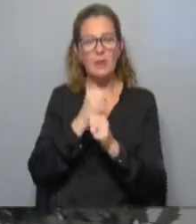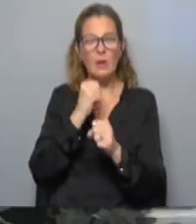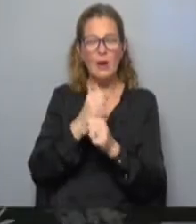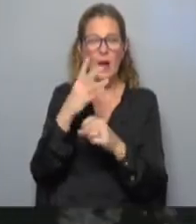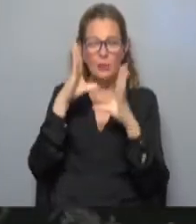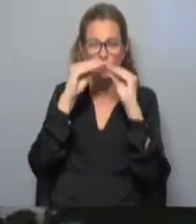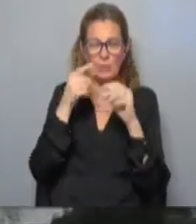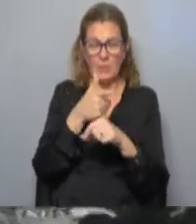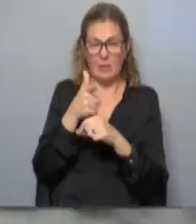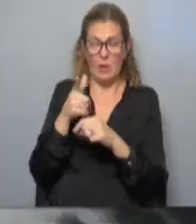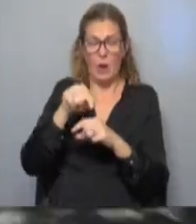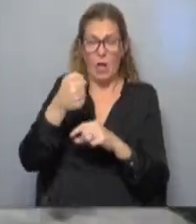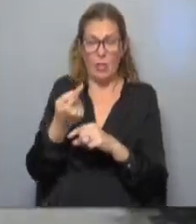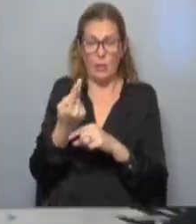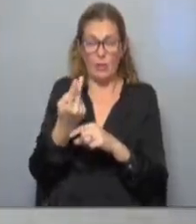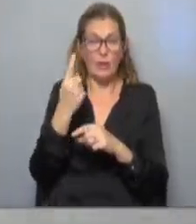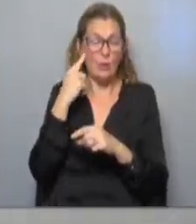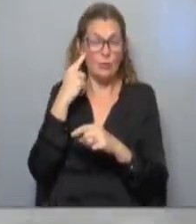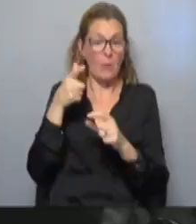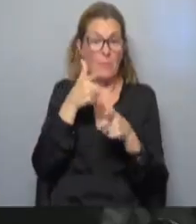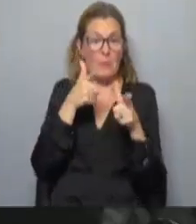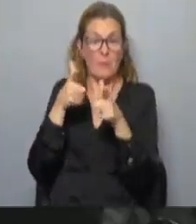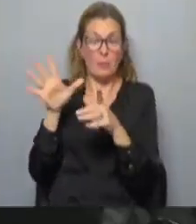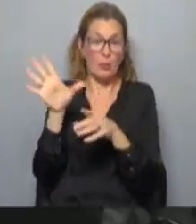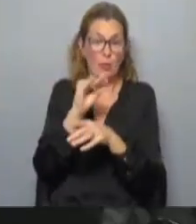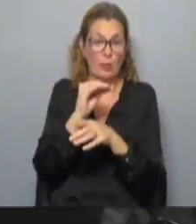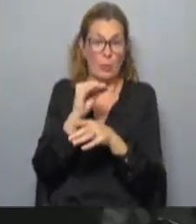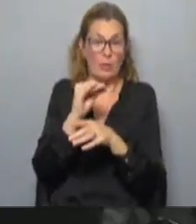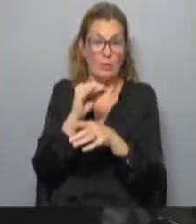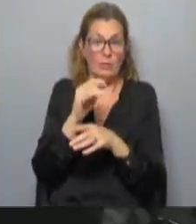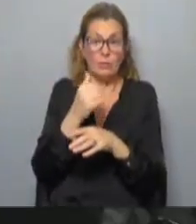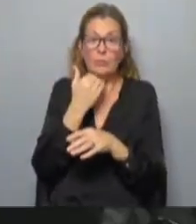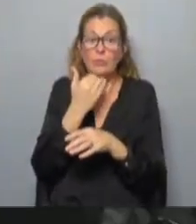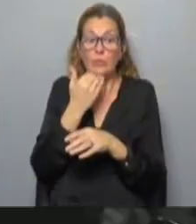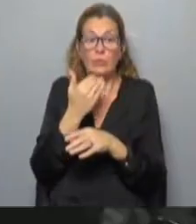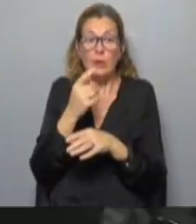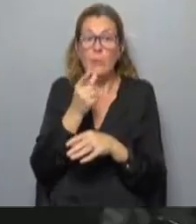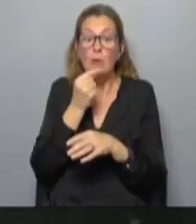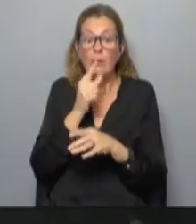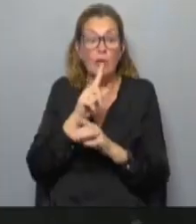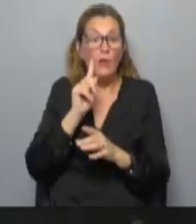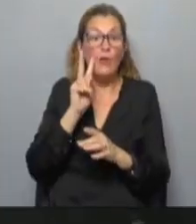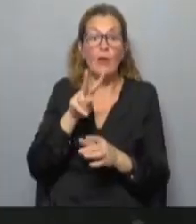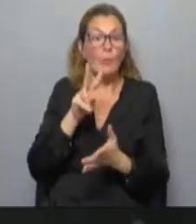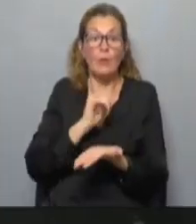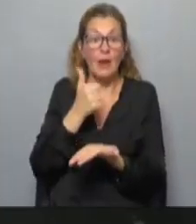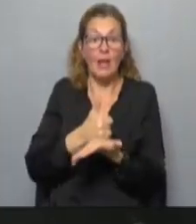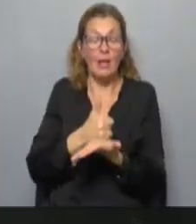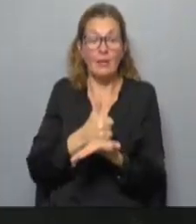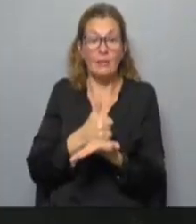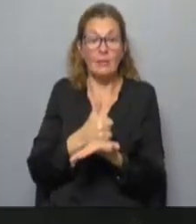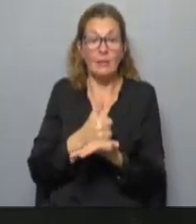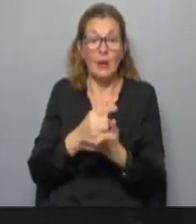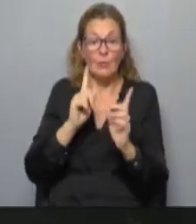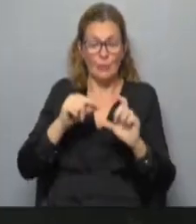Anoche mataron a dos y se escuchaban tiros por todos lados, y no se ve la presencia de policía, no la vemos. Decir que algunas